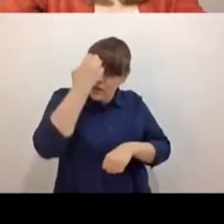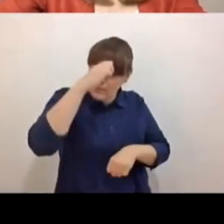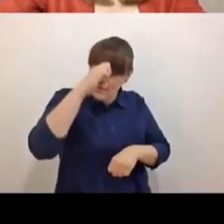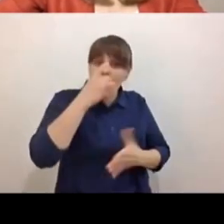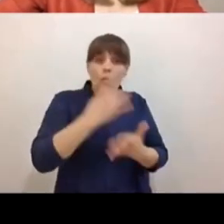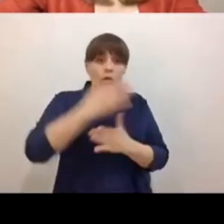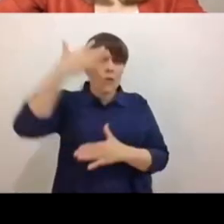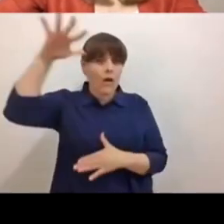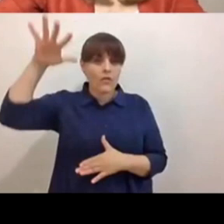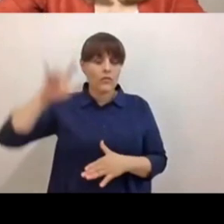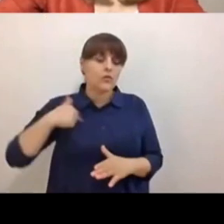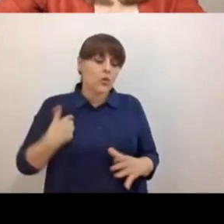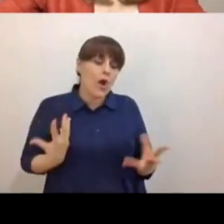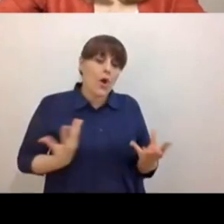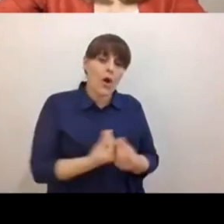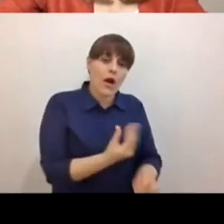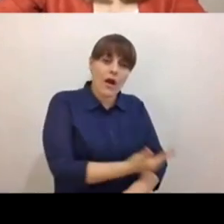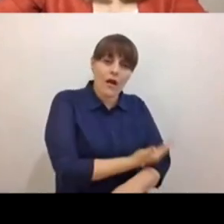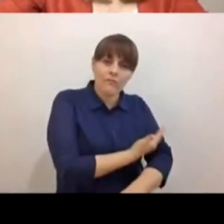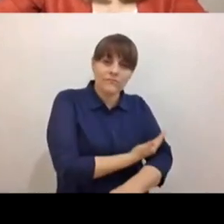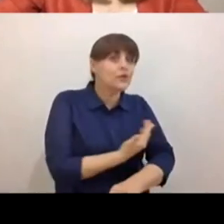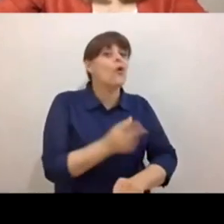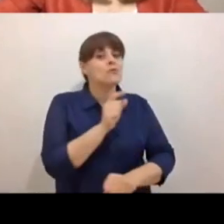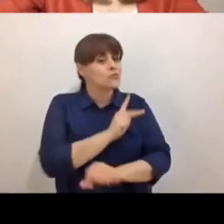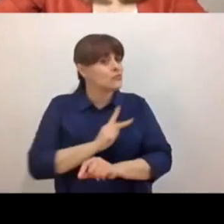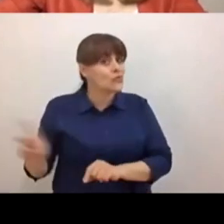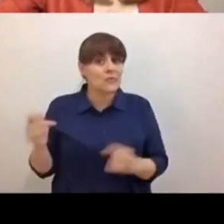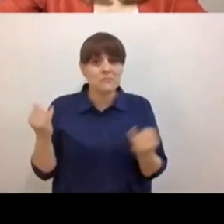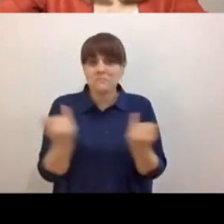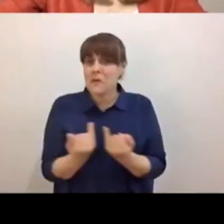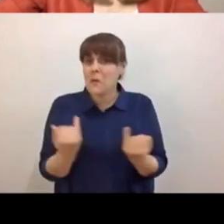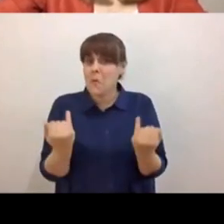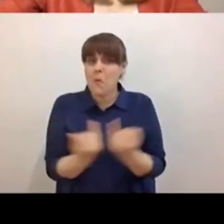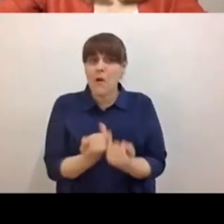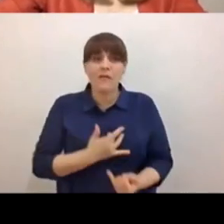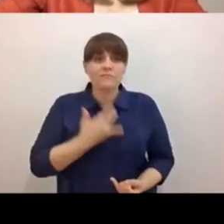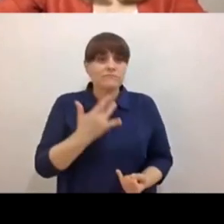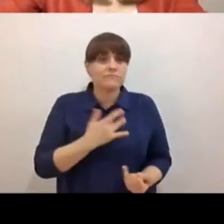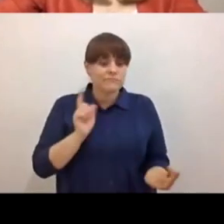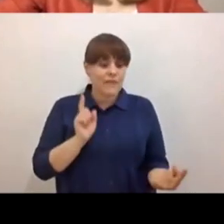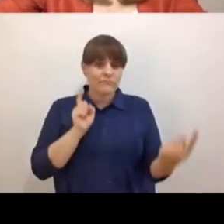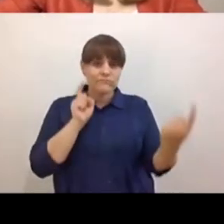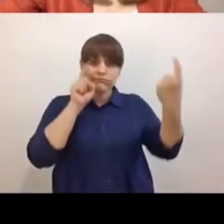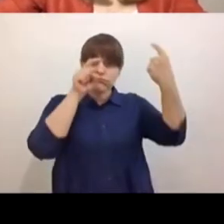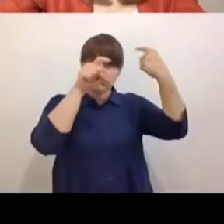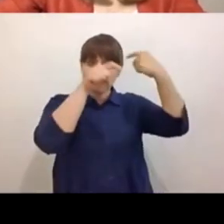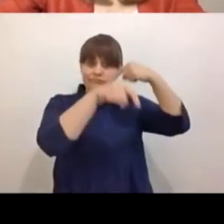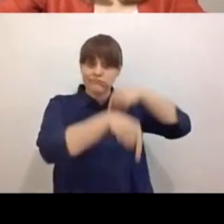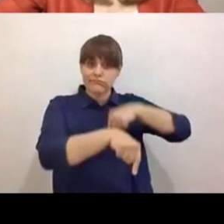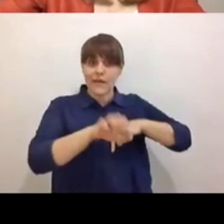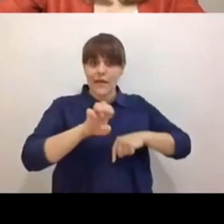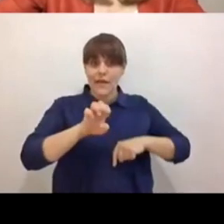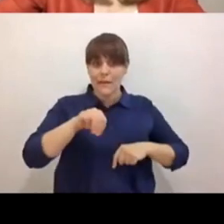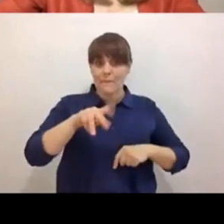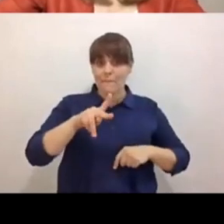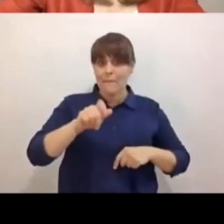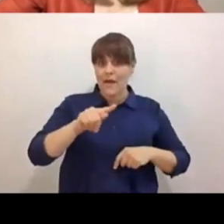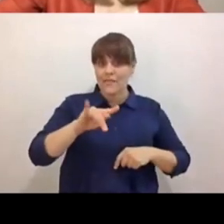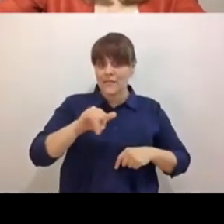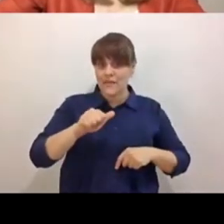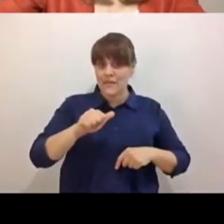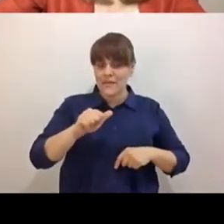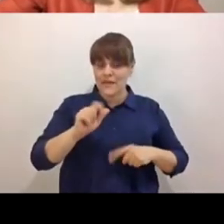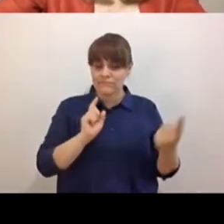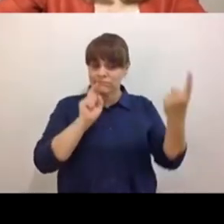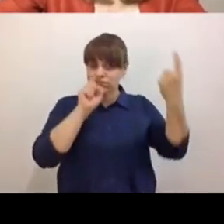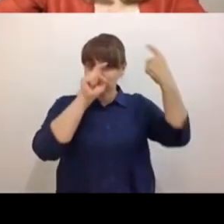todos estamos en ese proceso y la resonancia y la empatía que surge a partir de eso también